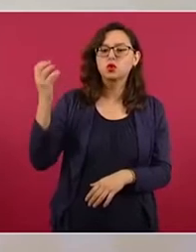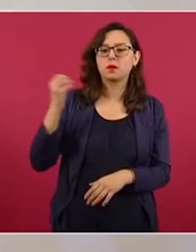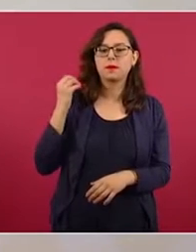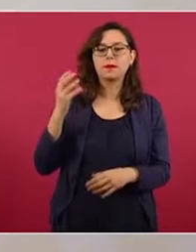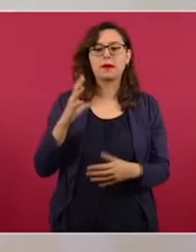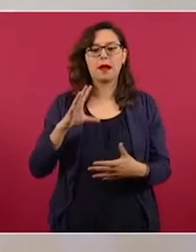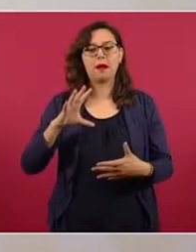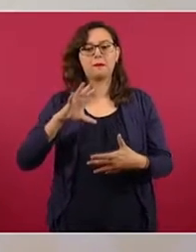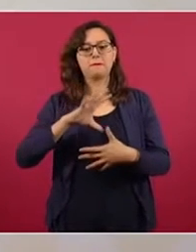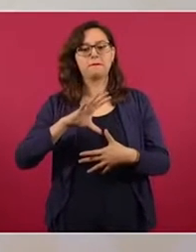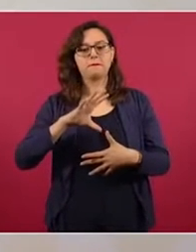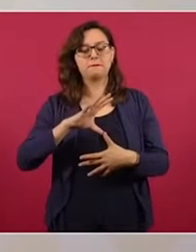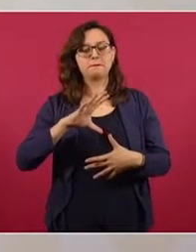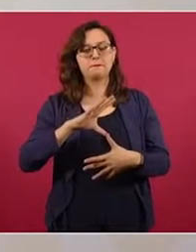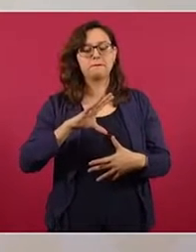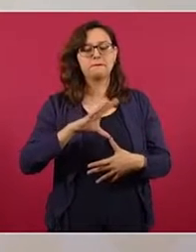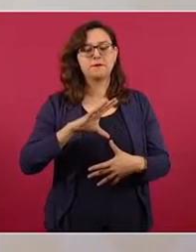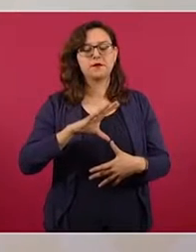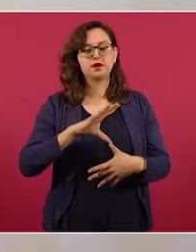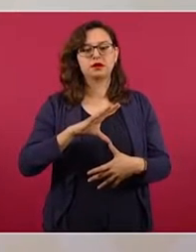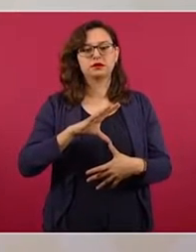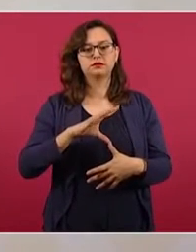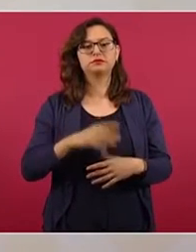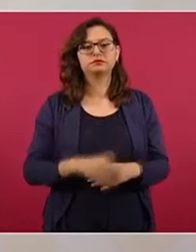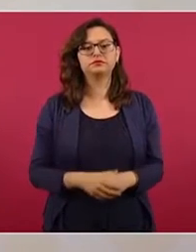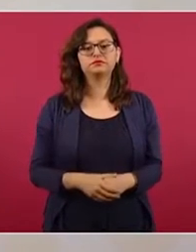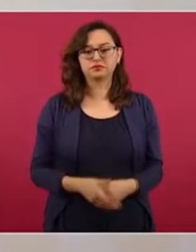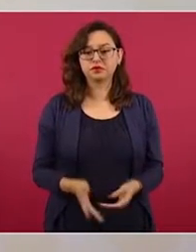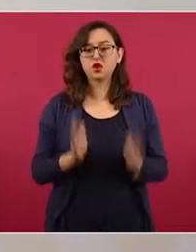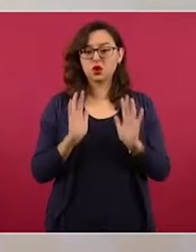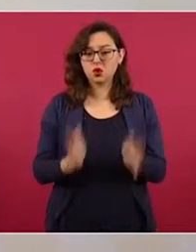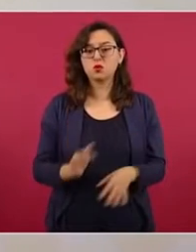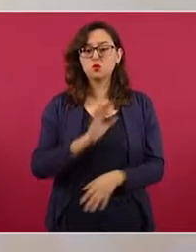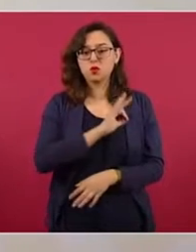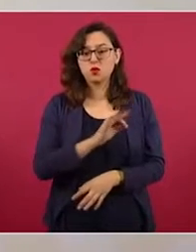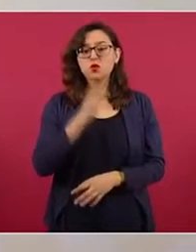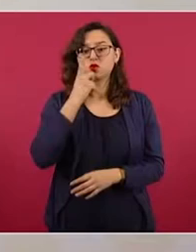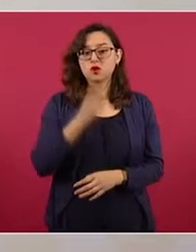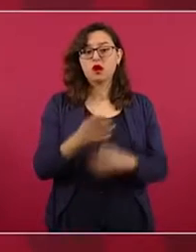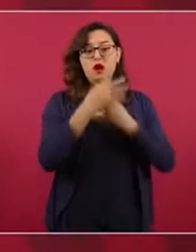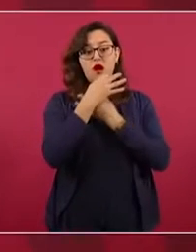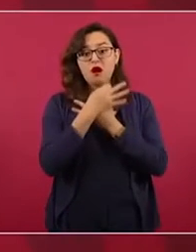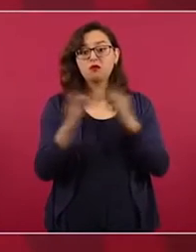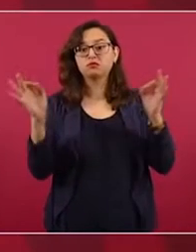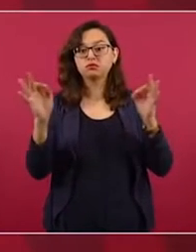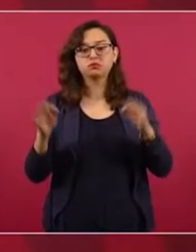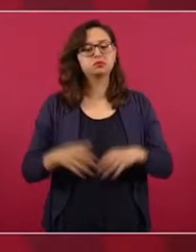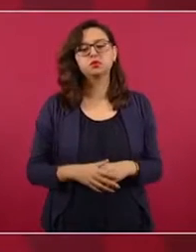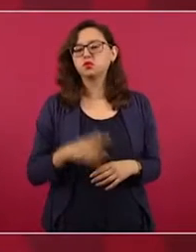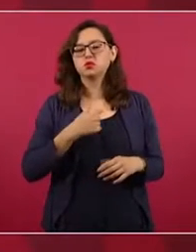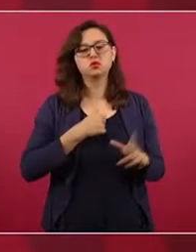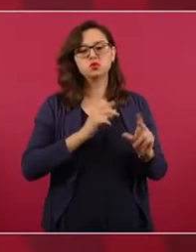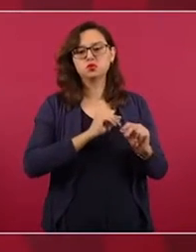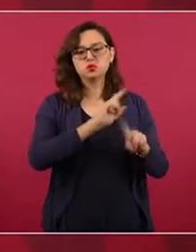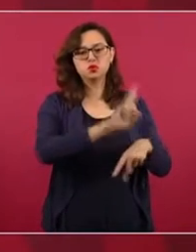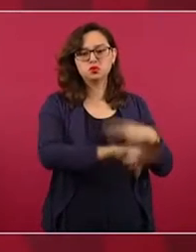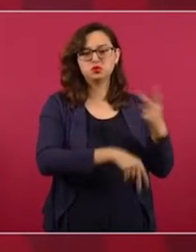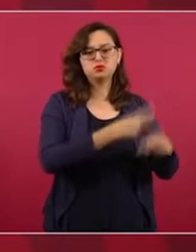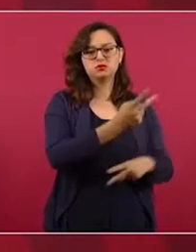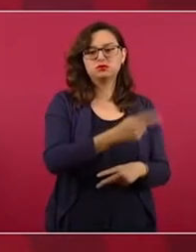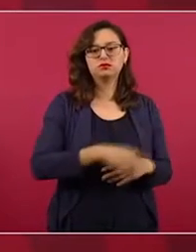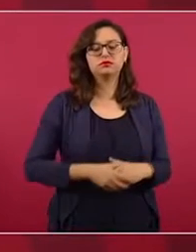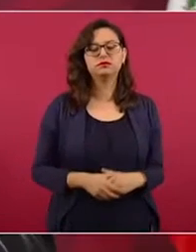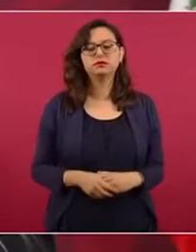Ya poder informarle al pueblo de México que no voy a asistir a la cumbre,